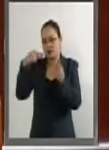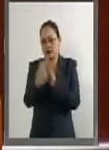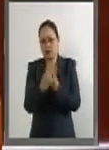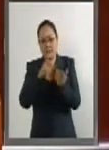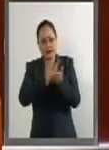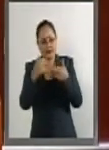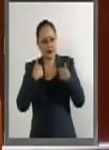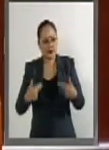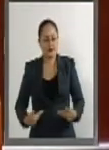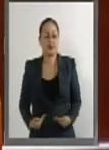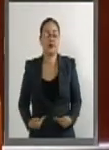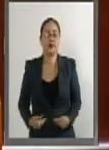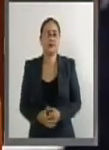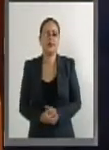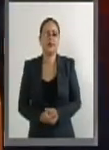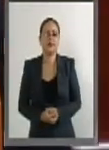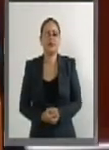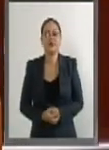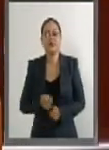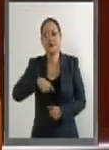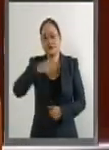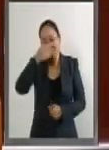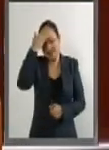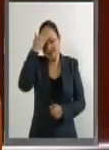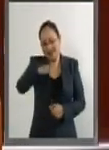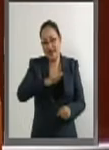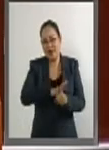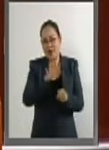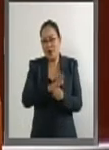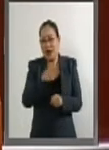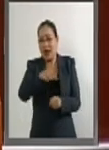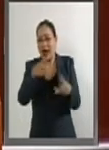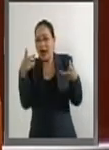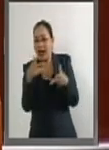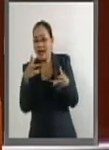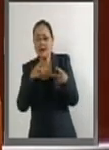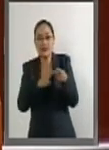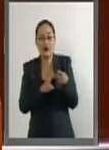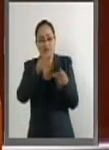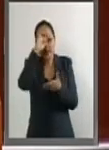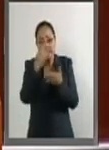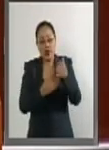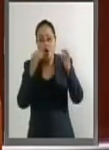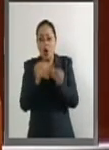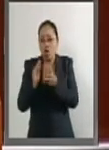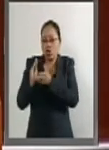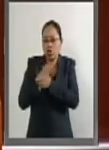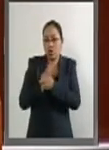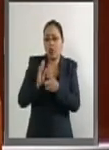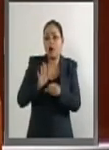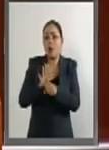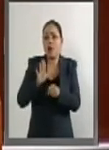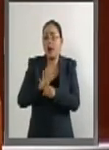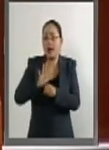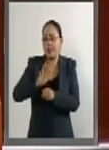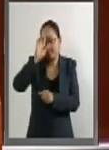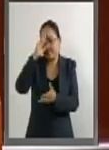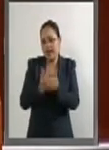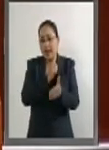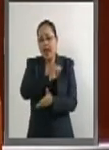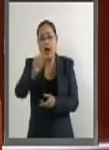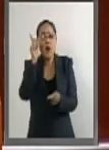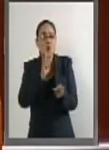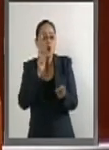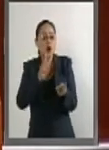En síntesis, sabemos que se trata de actos o omisiones donde contribuyen la violencia de género y la